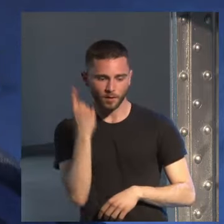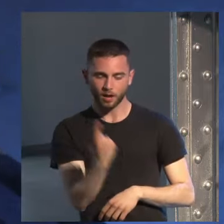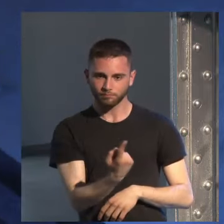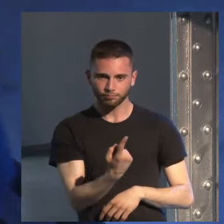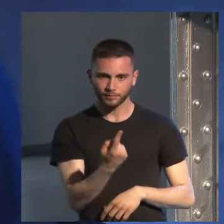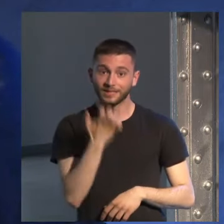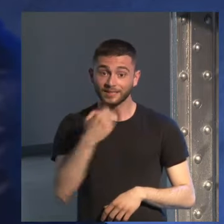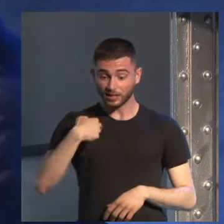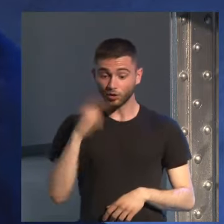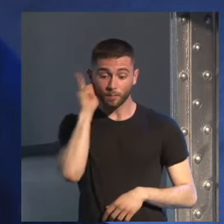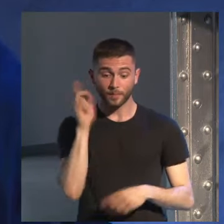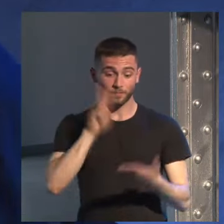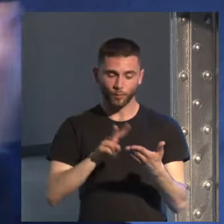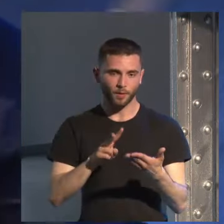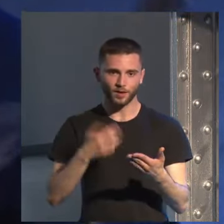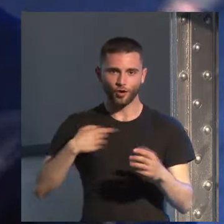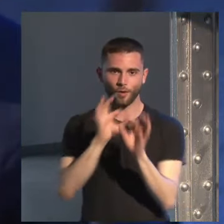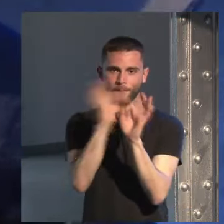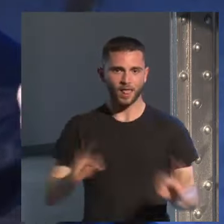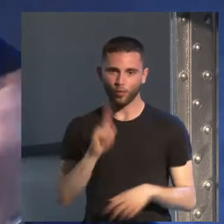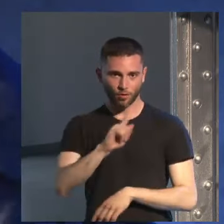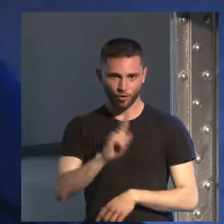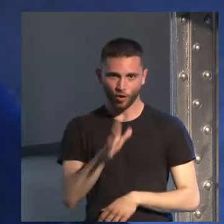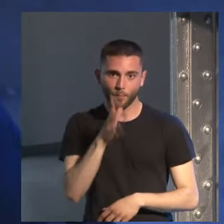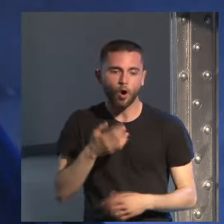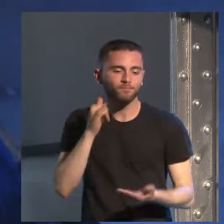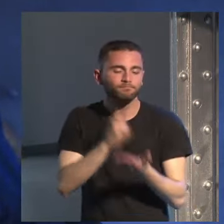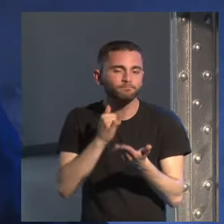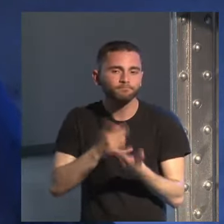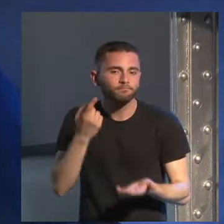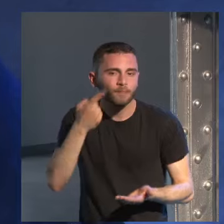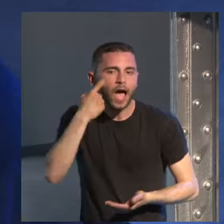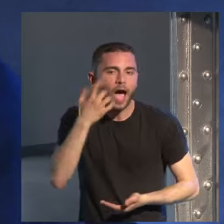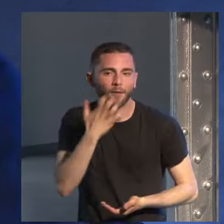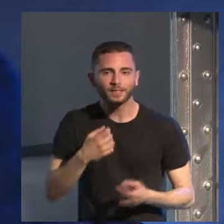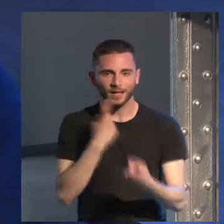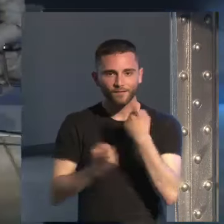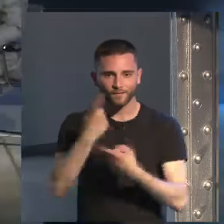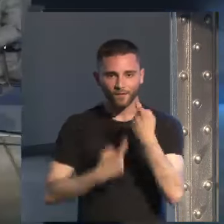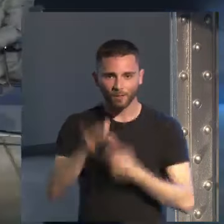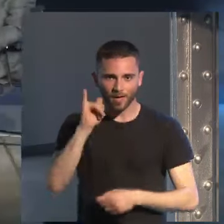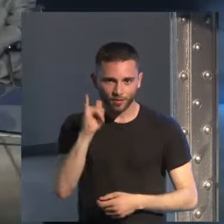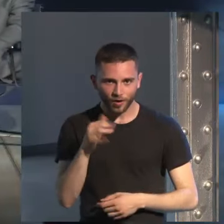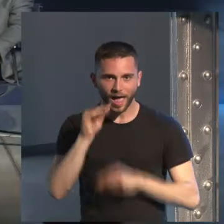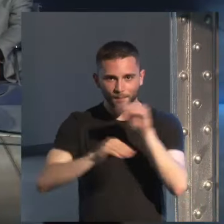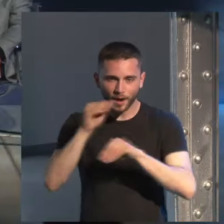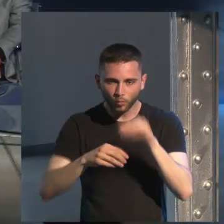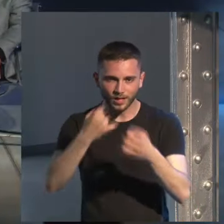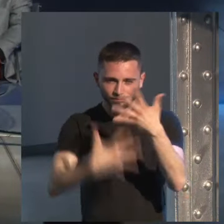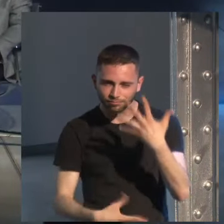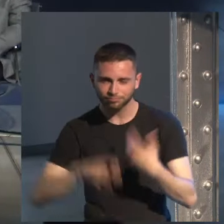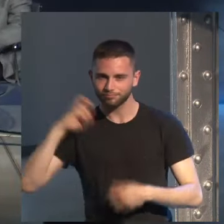que es que soy un mal educado que estoy esperando un mensaje de nadie es que estoy comprobando un poco si va llegando algún tipo de información que valga la pena